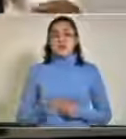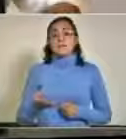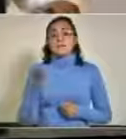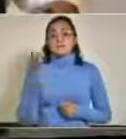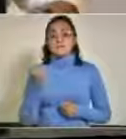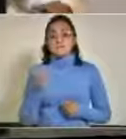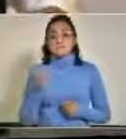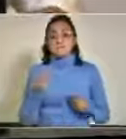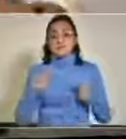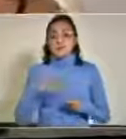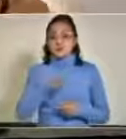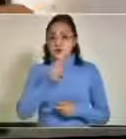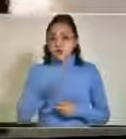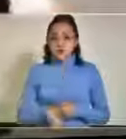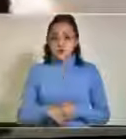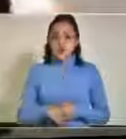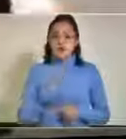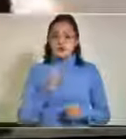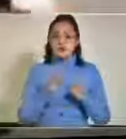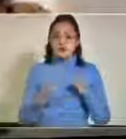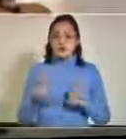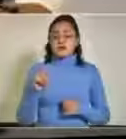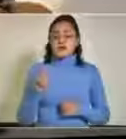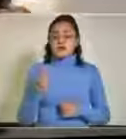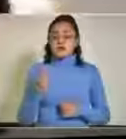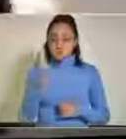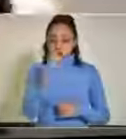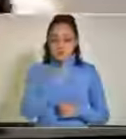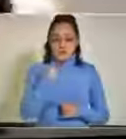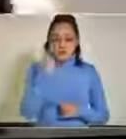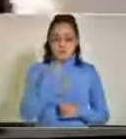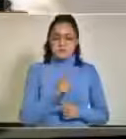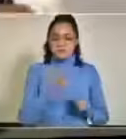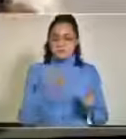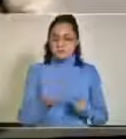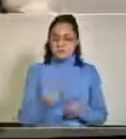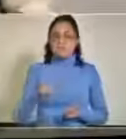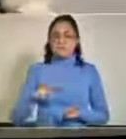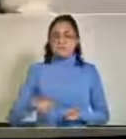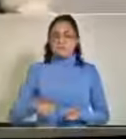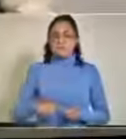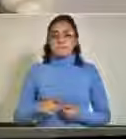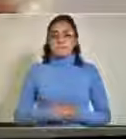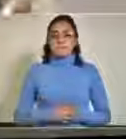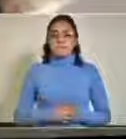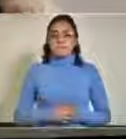fallecidos en las últimas 72 horas. ¿Es cuánto, gobernador?